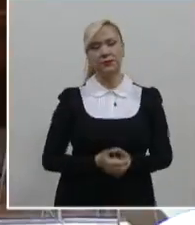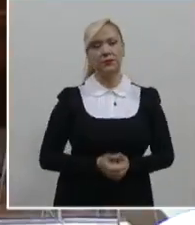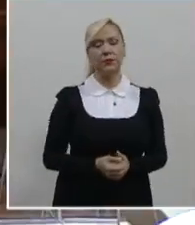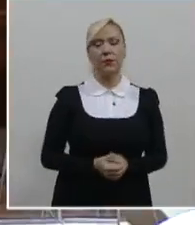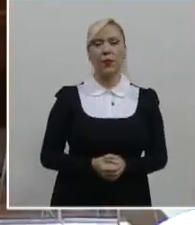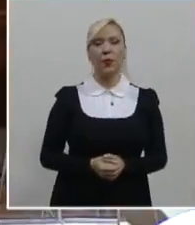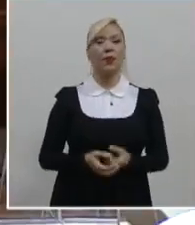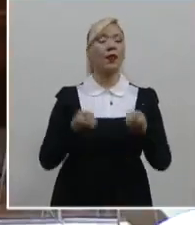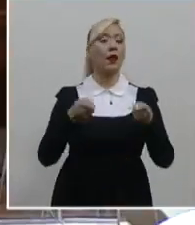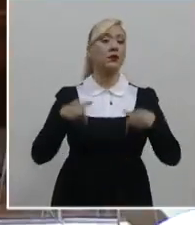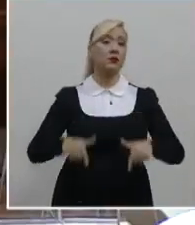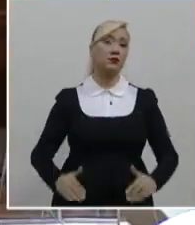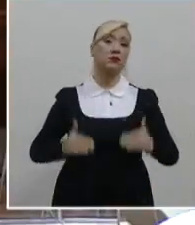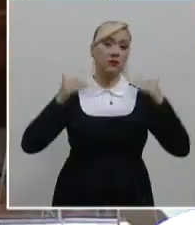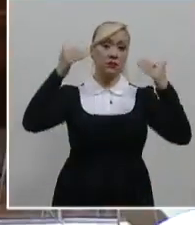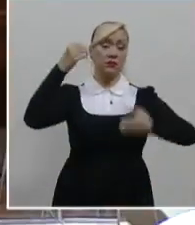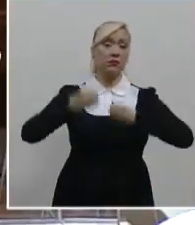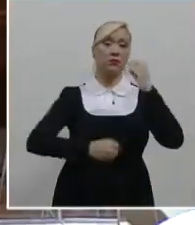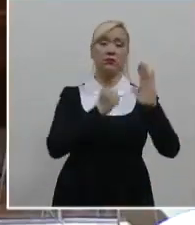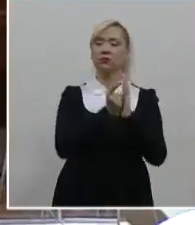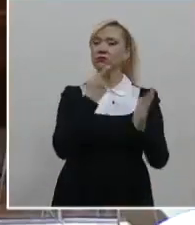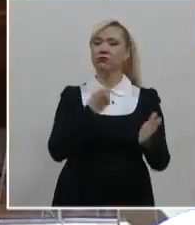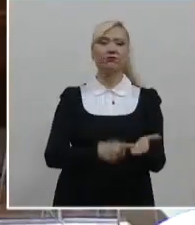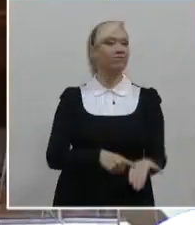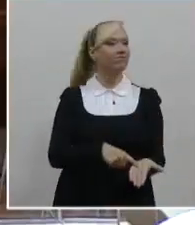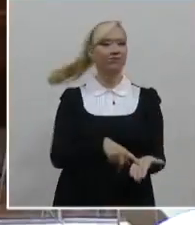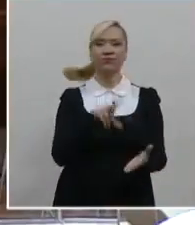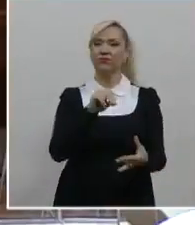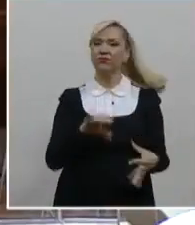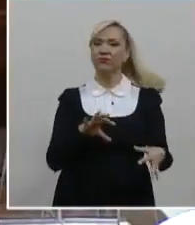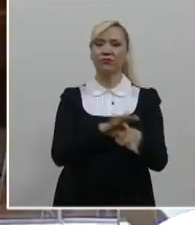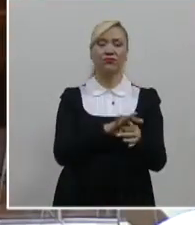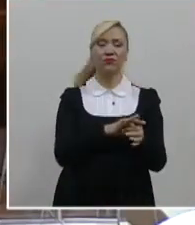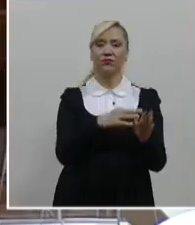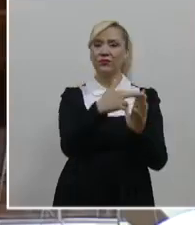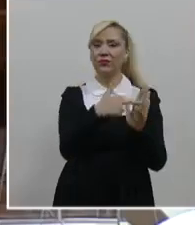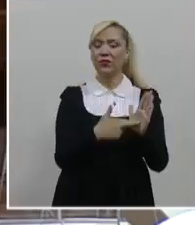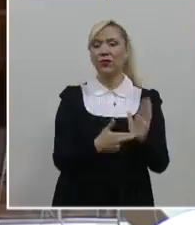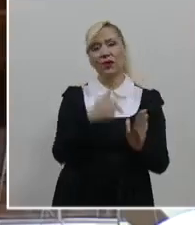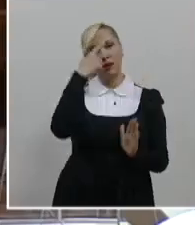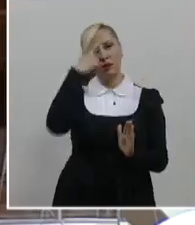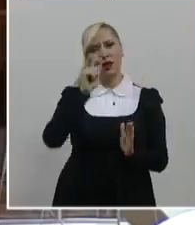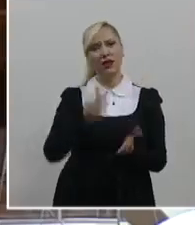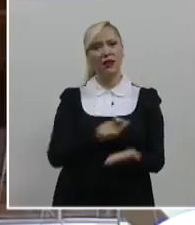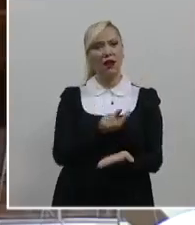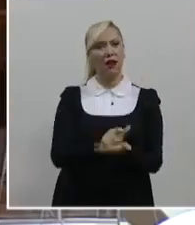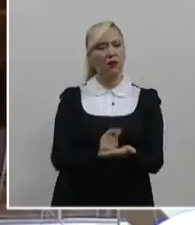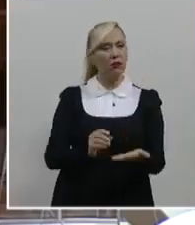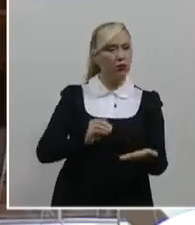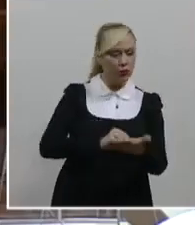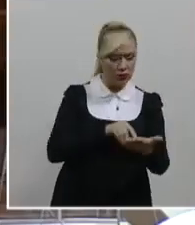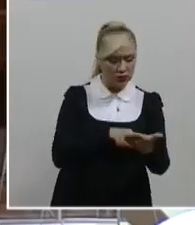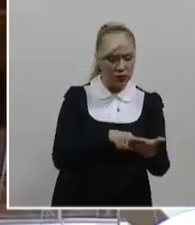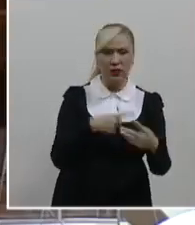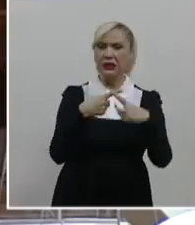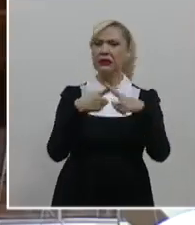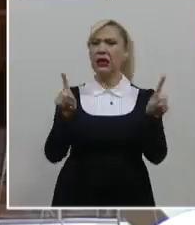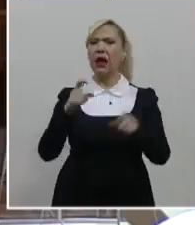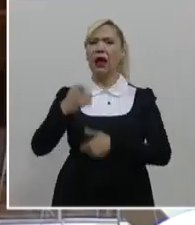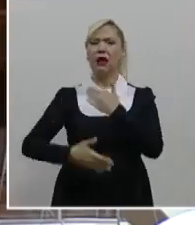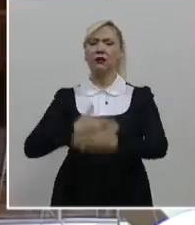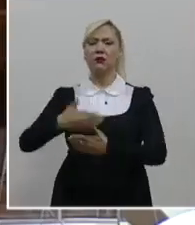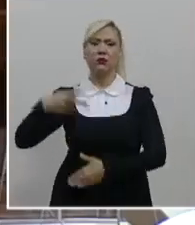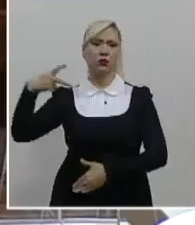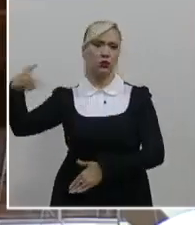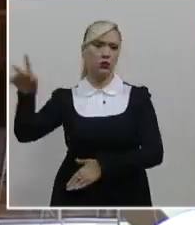Este alto tribunal declaró la invalidez de normas que establecen una naturaleza jurídica distinta del Archivo del Estado